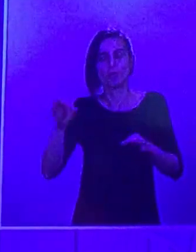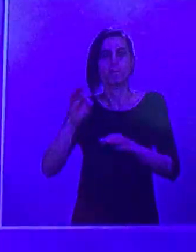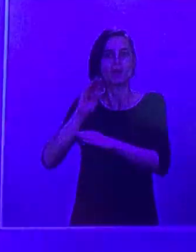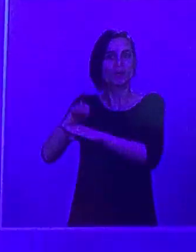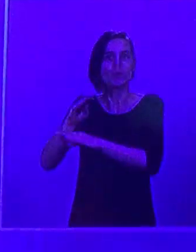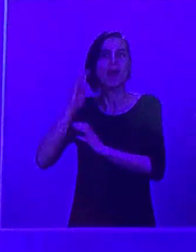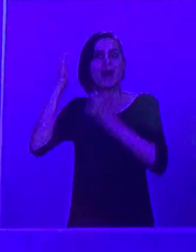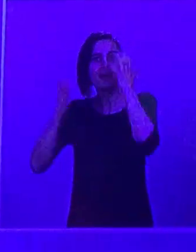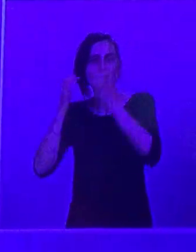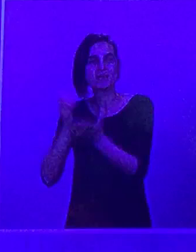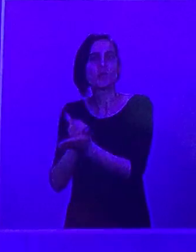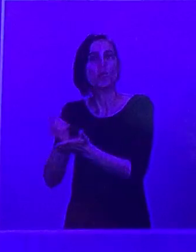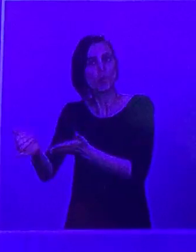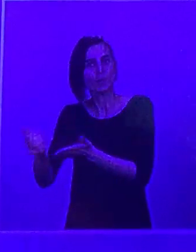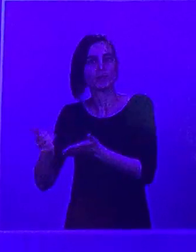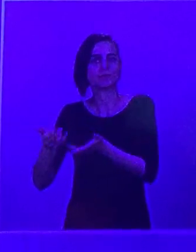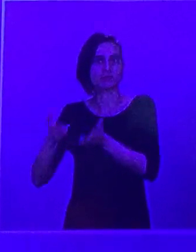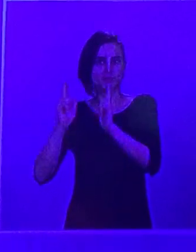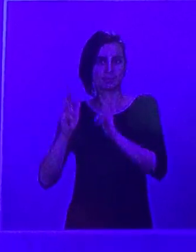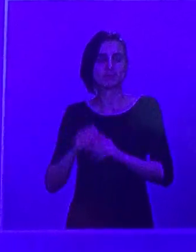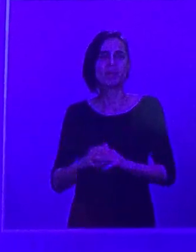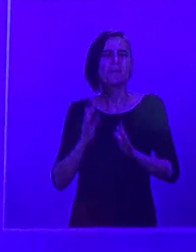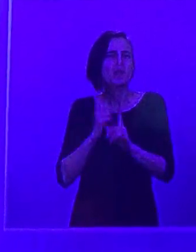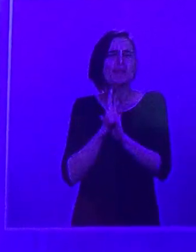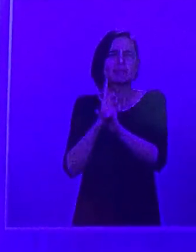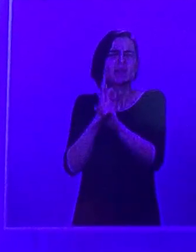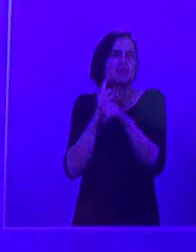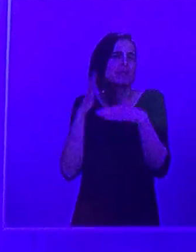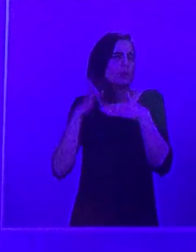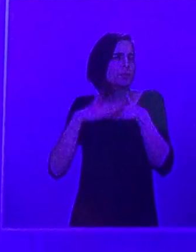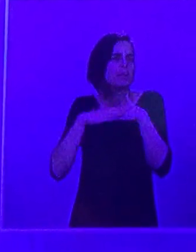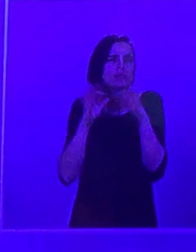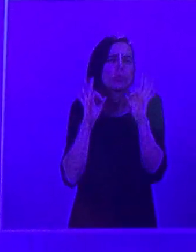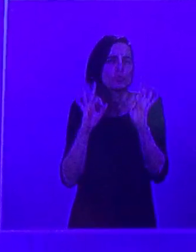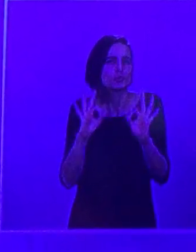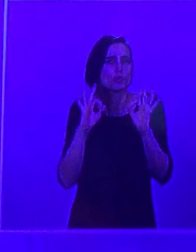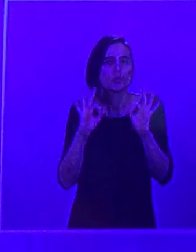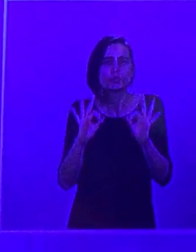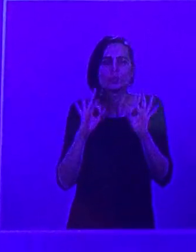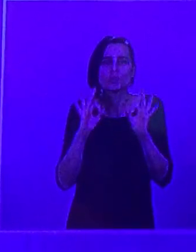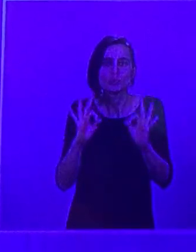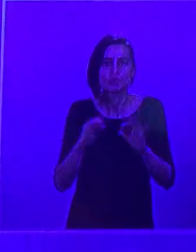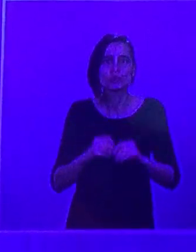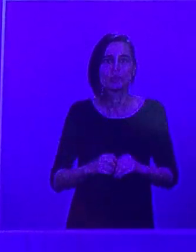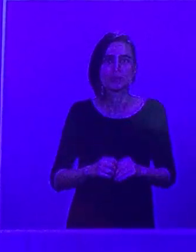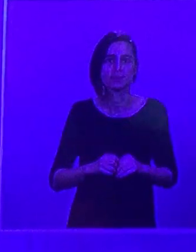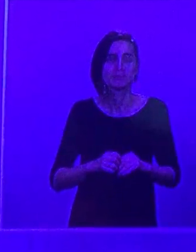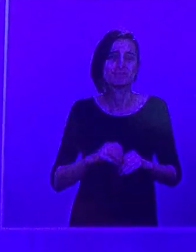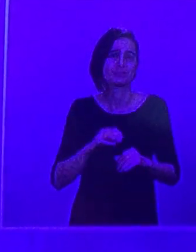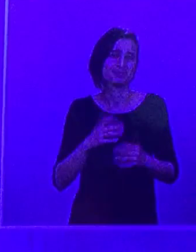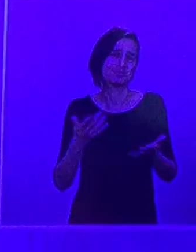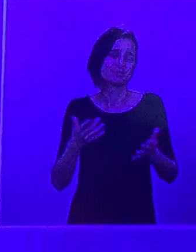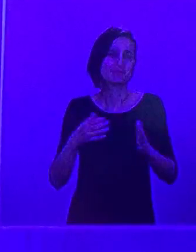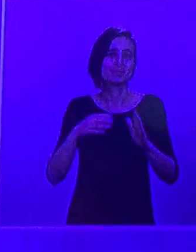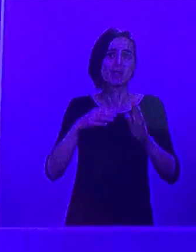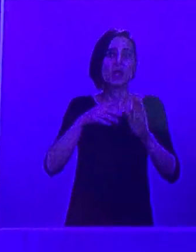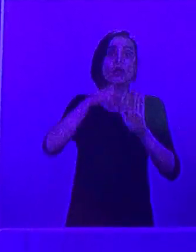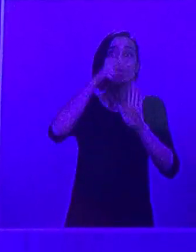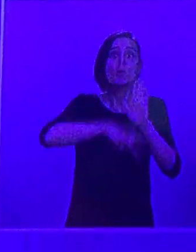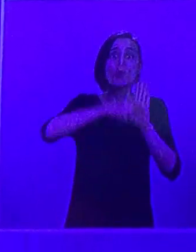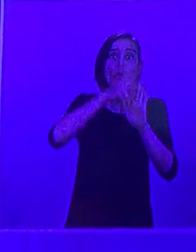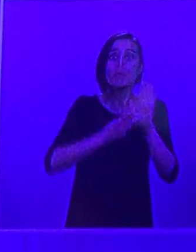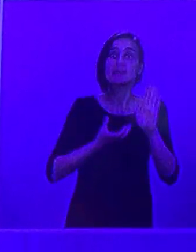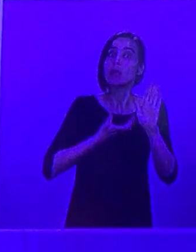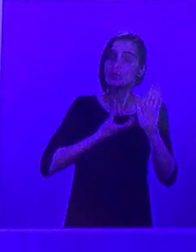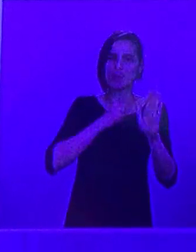realizar los mínimos desplazamientos posibles y siempre de acuerdo con las normas dictadas por las autoridades competentes. Los trabajos